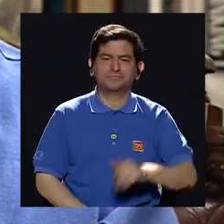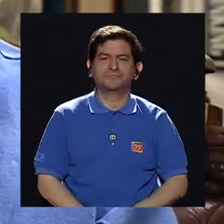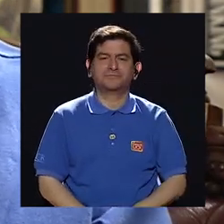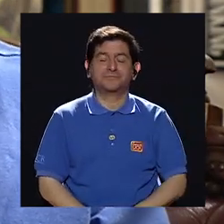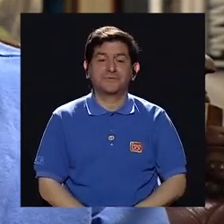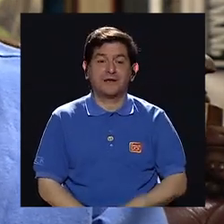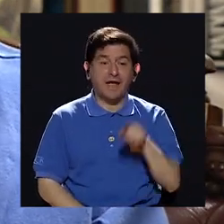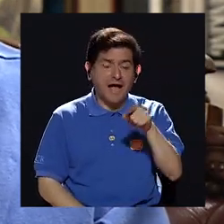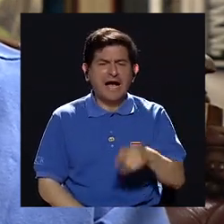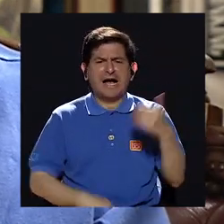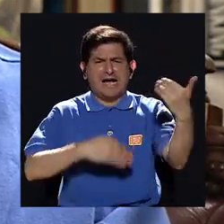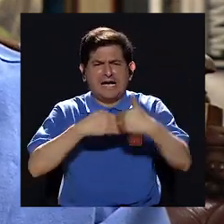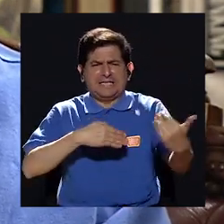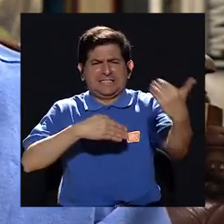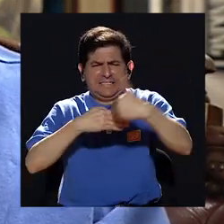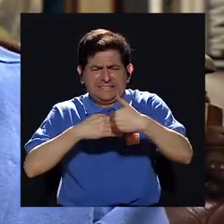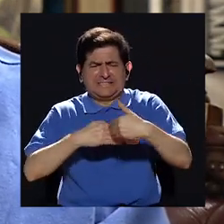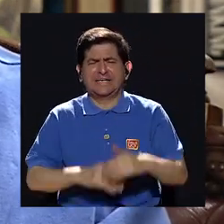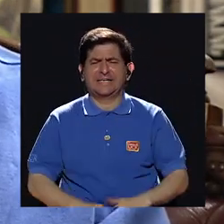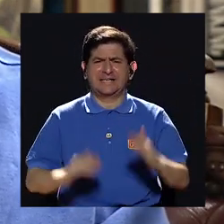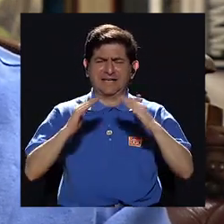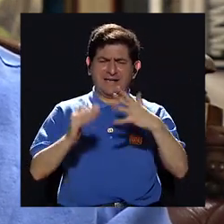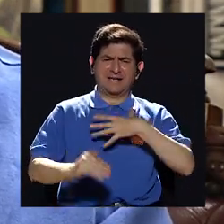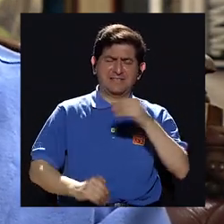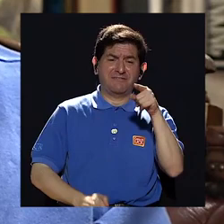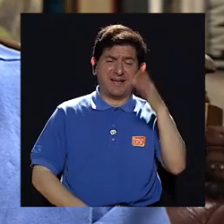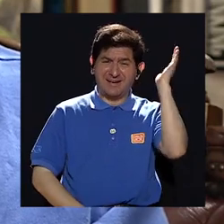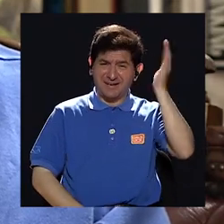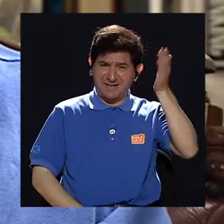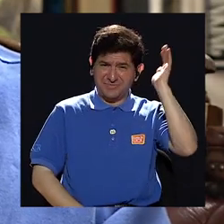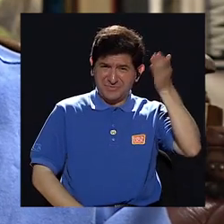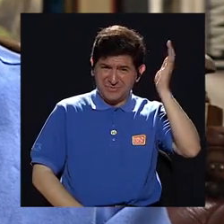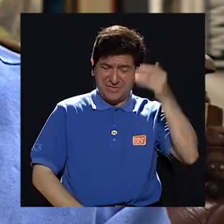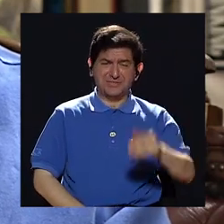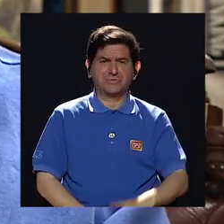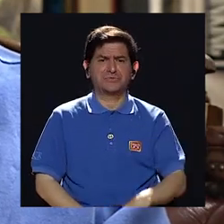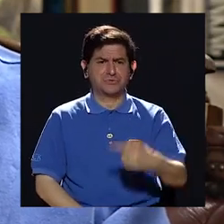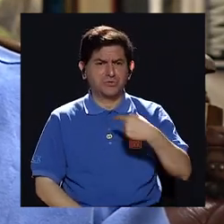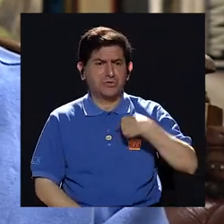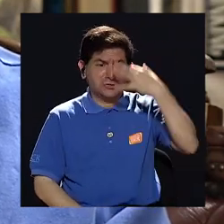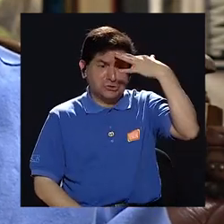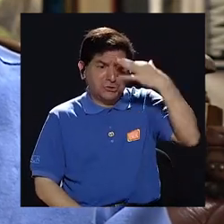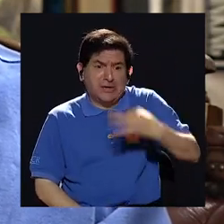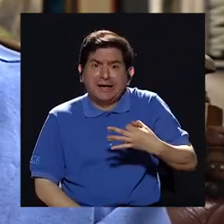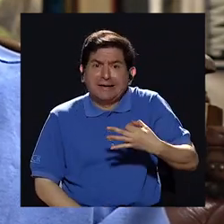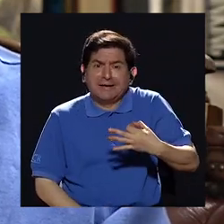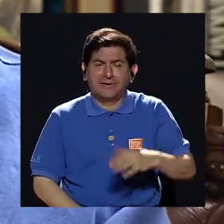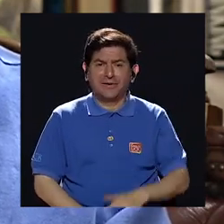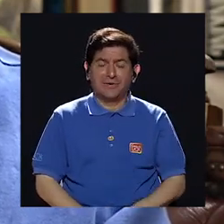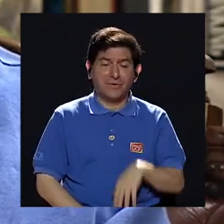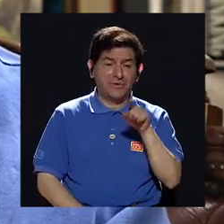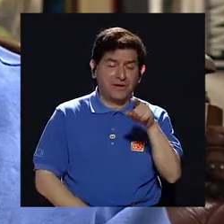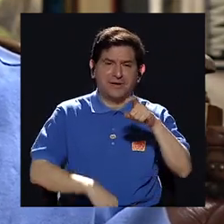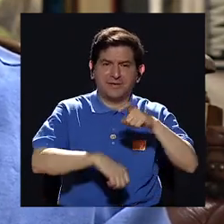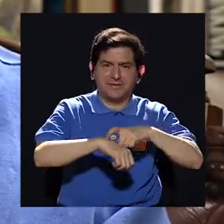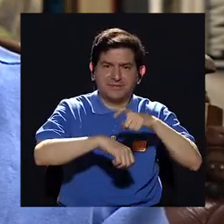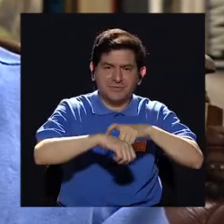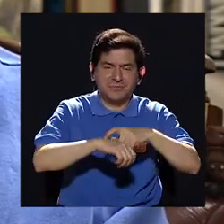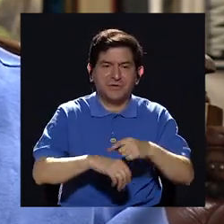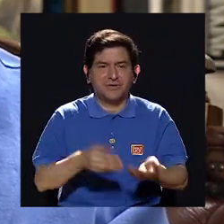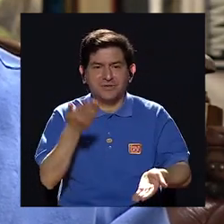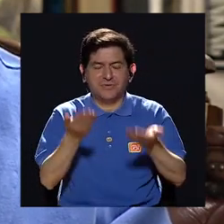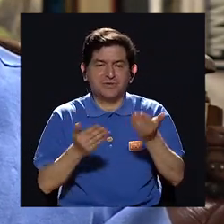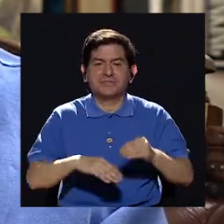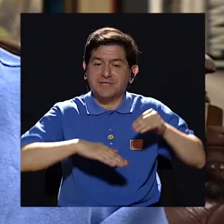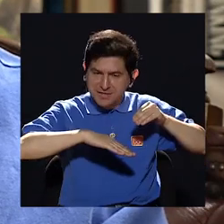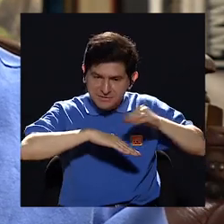y tanto me atacó la Casa Blanca por ese discurso que yo creo que esa fue una de las cosas